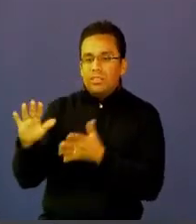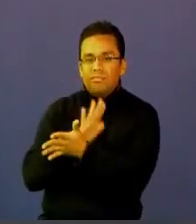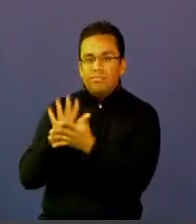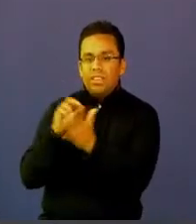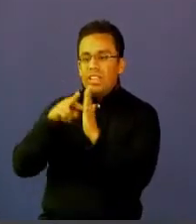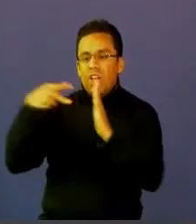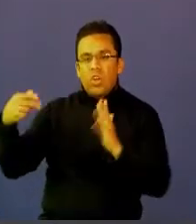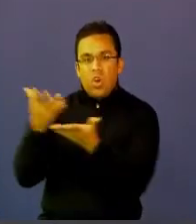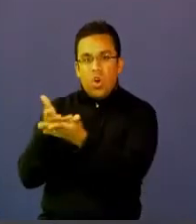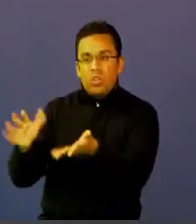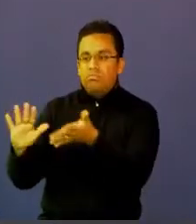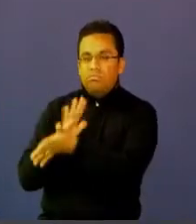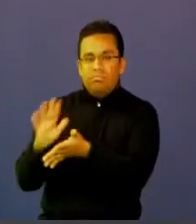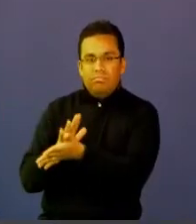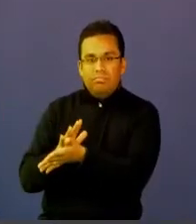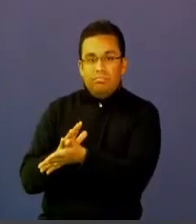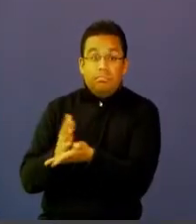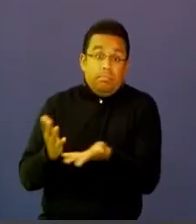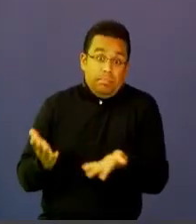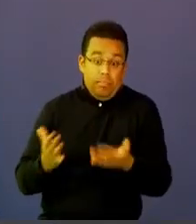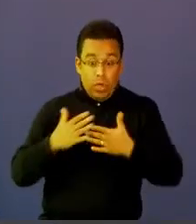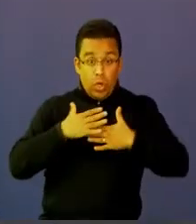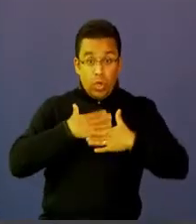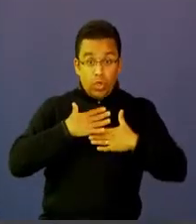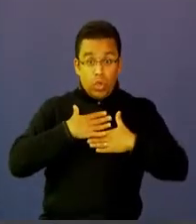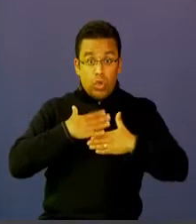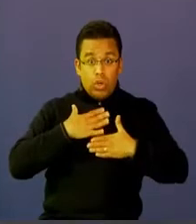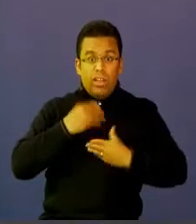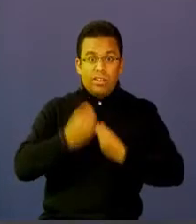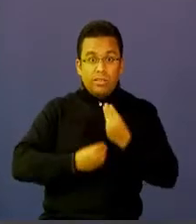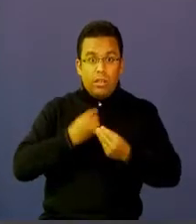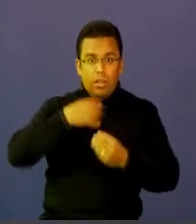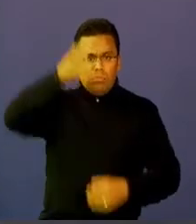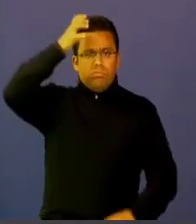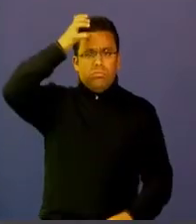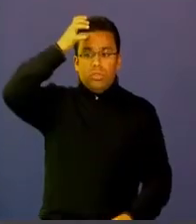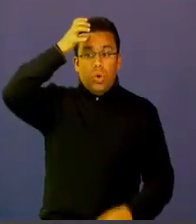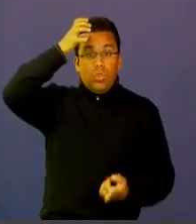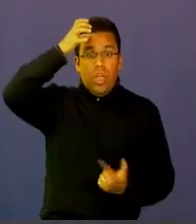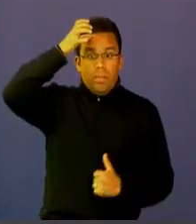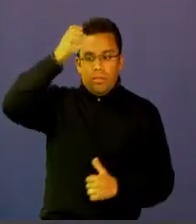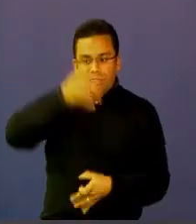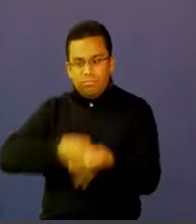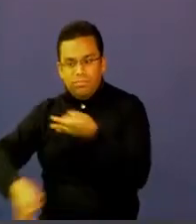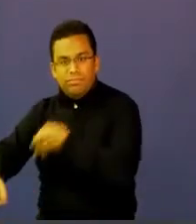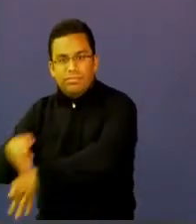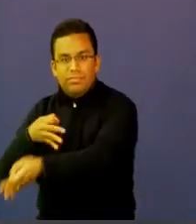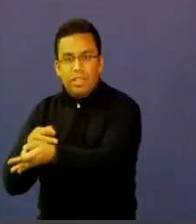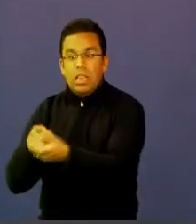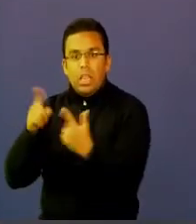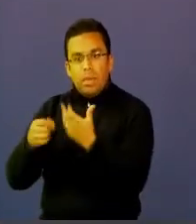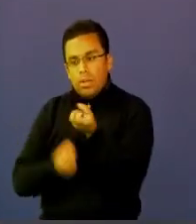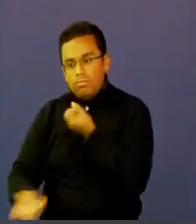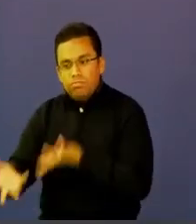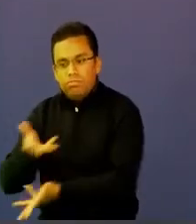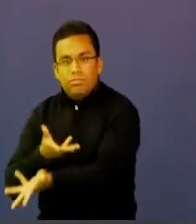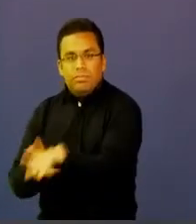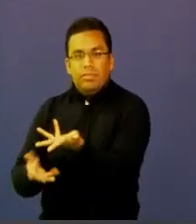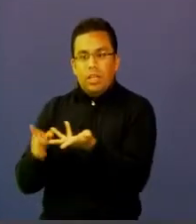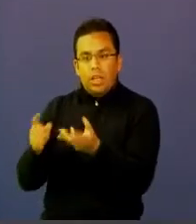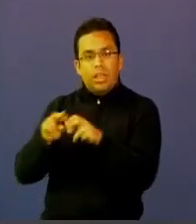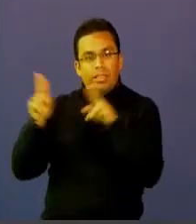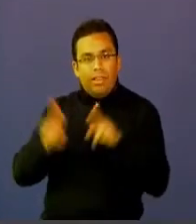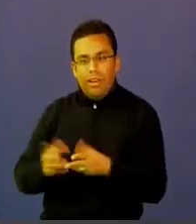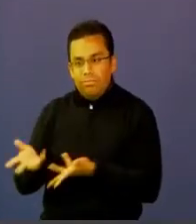maestro se vuelve un consumidor de contenidos pero también comparte contenidos. Y el gran secreto y el gran